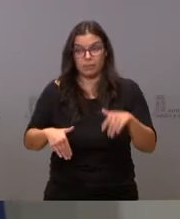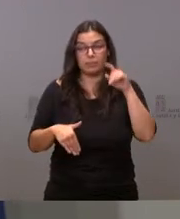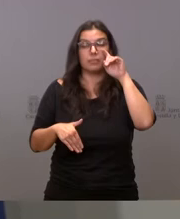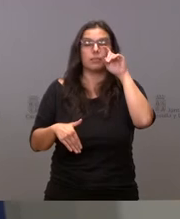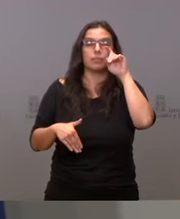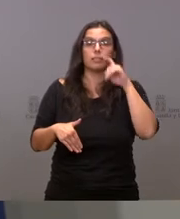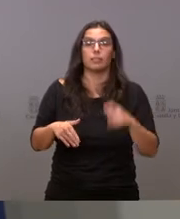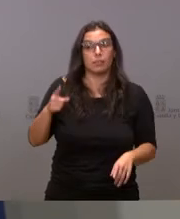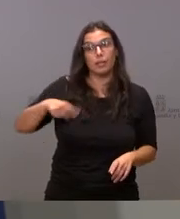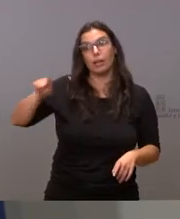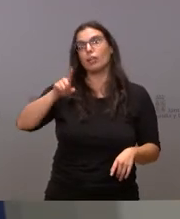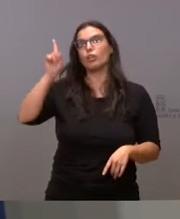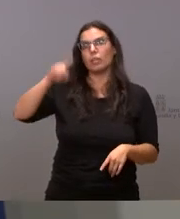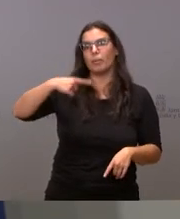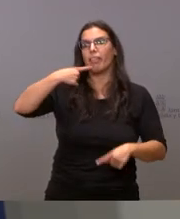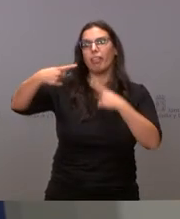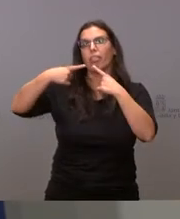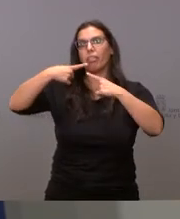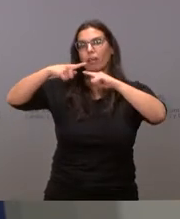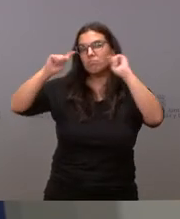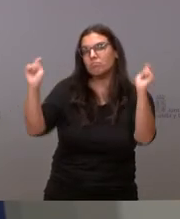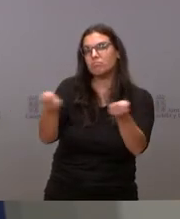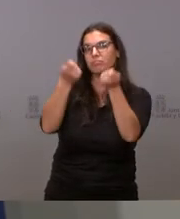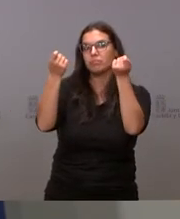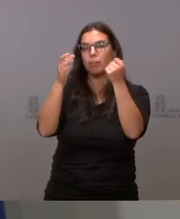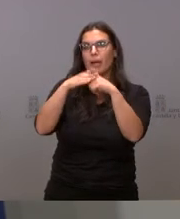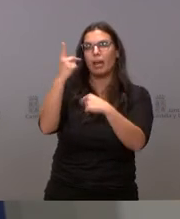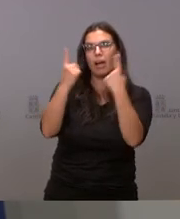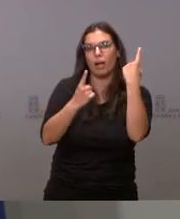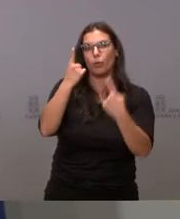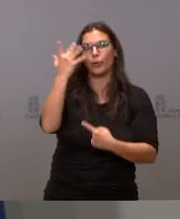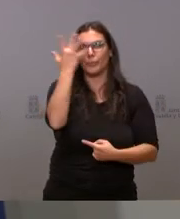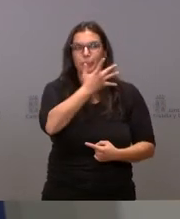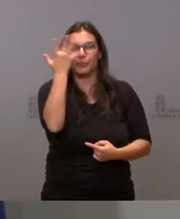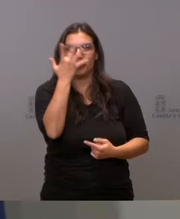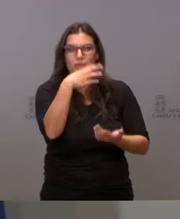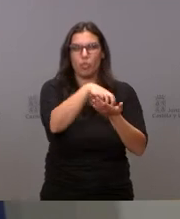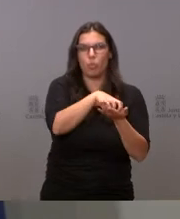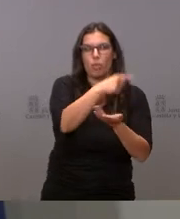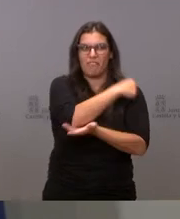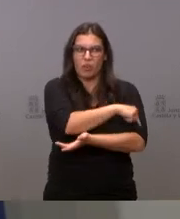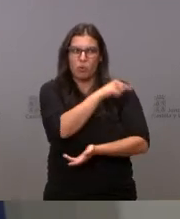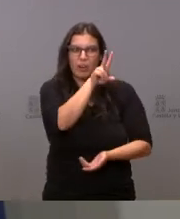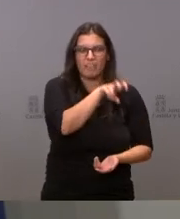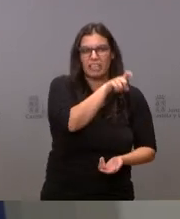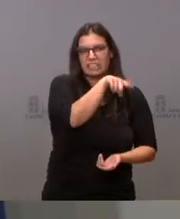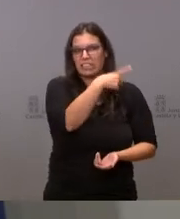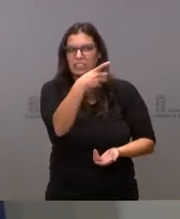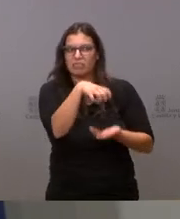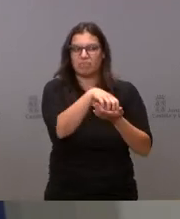que estimulan la duda de la eficacia de la vacunación